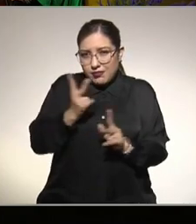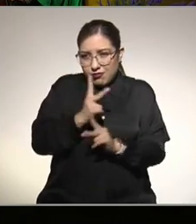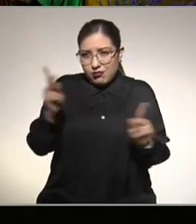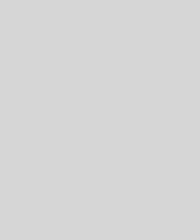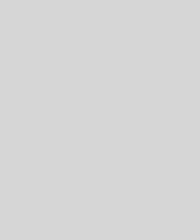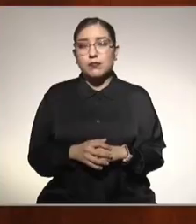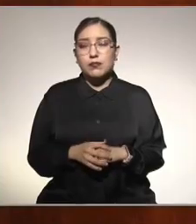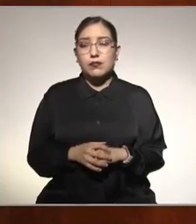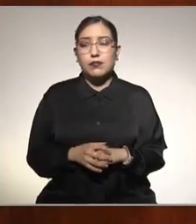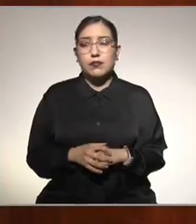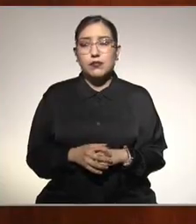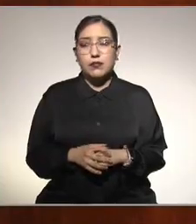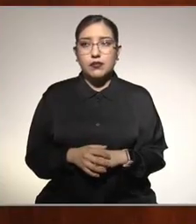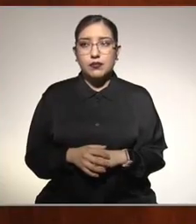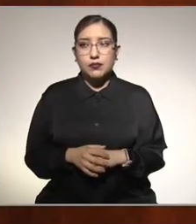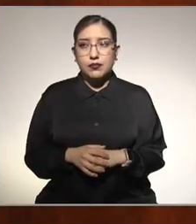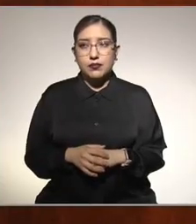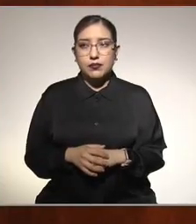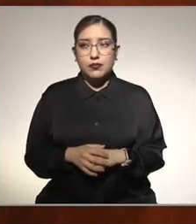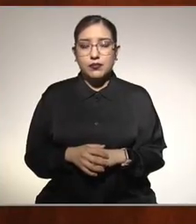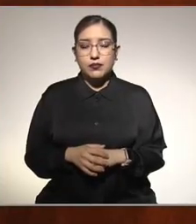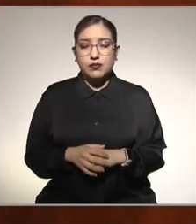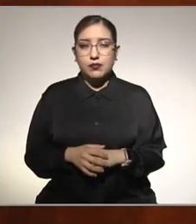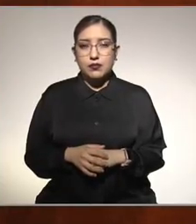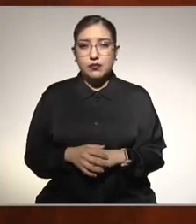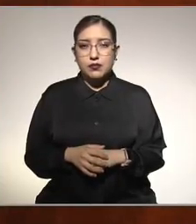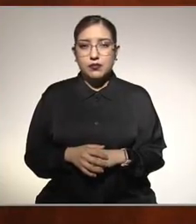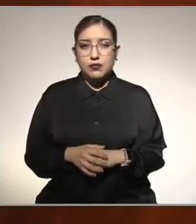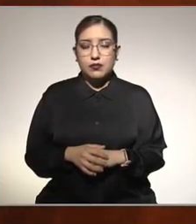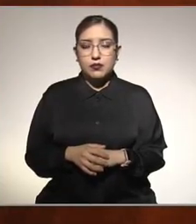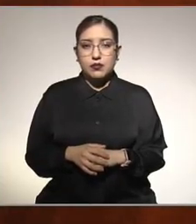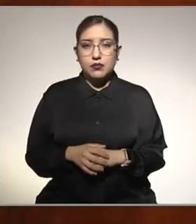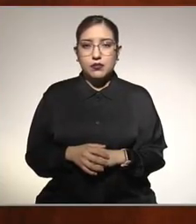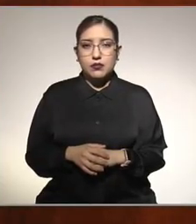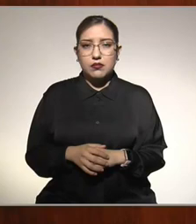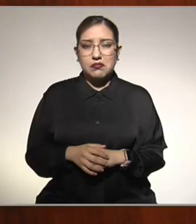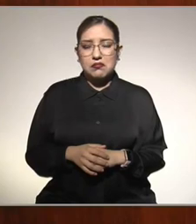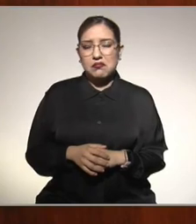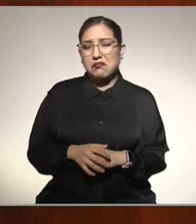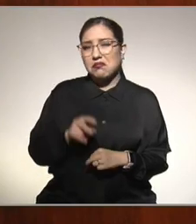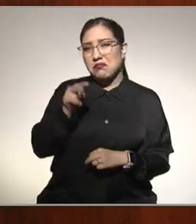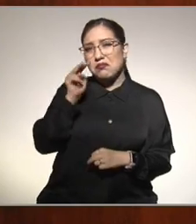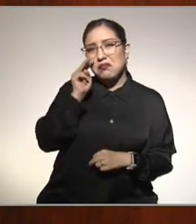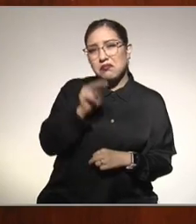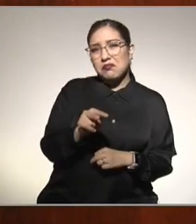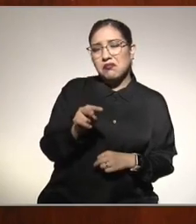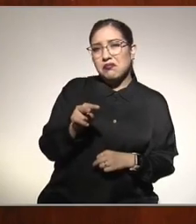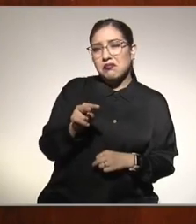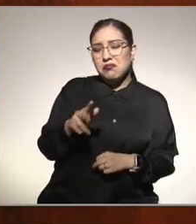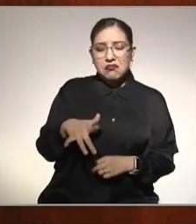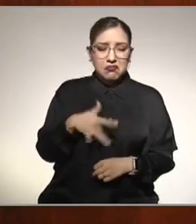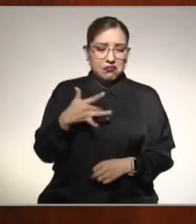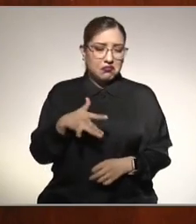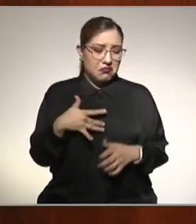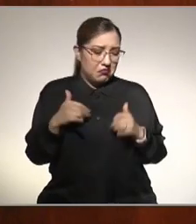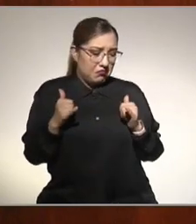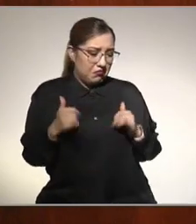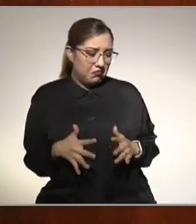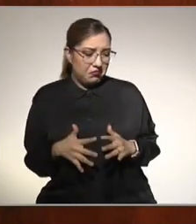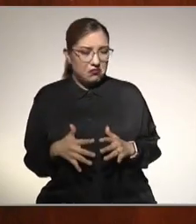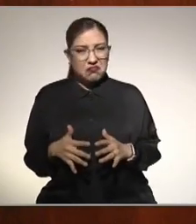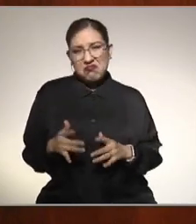mexicanos hemos normalizado que está bien vernos con este sobrepeso y ya lo